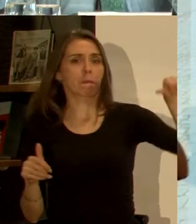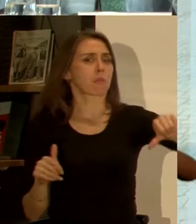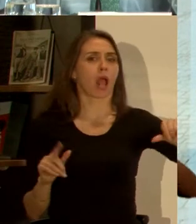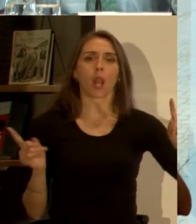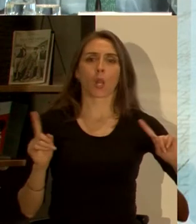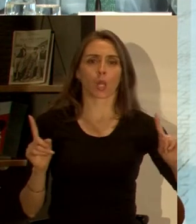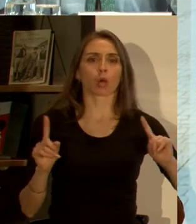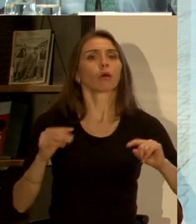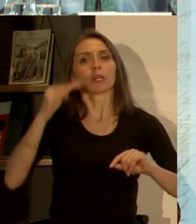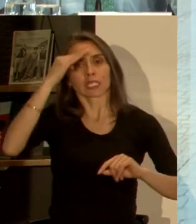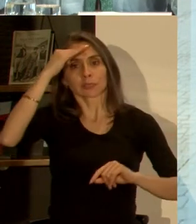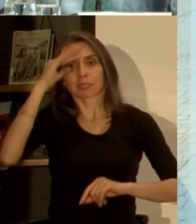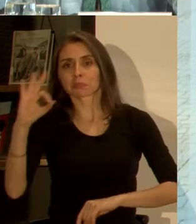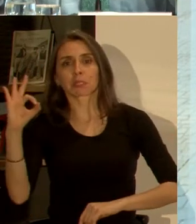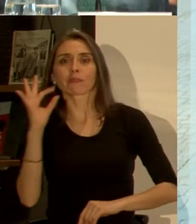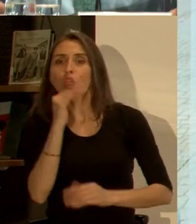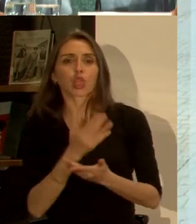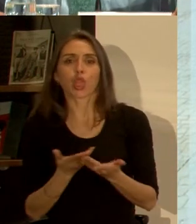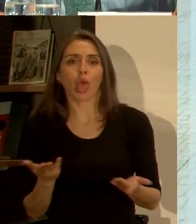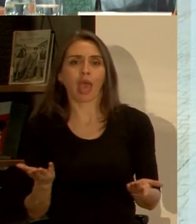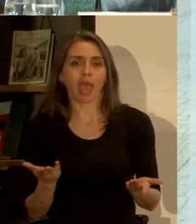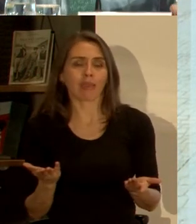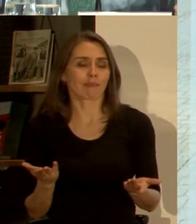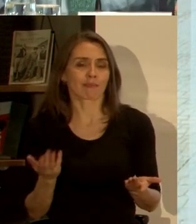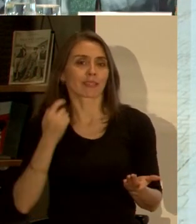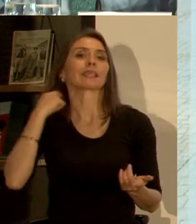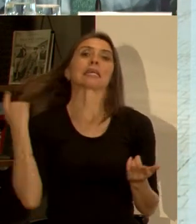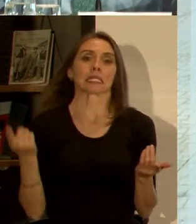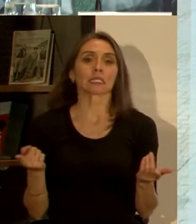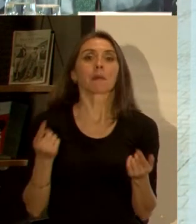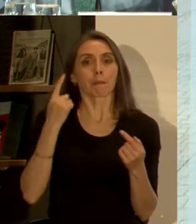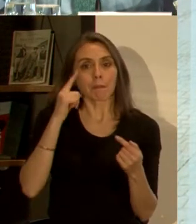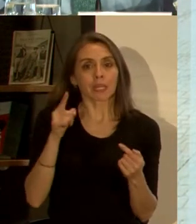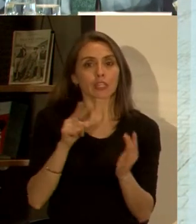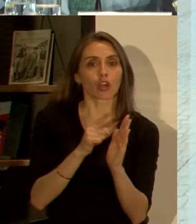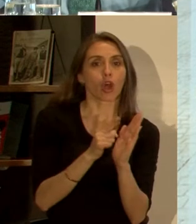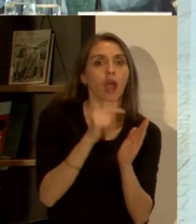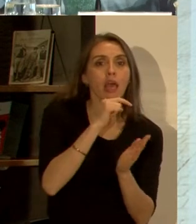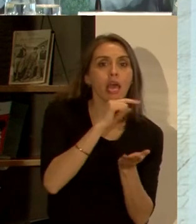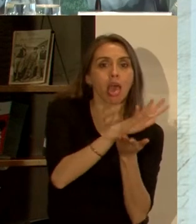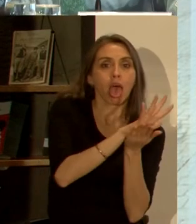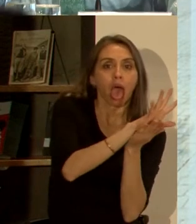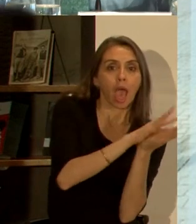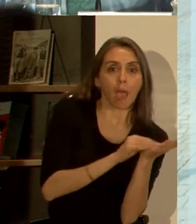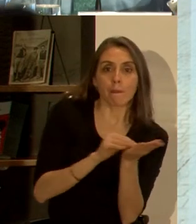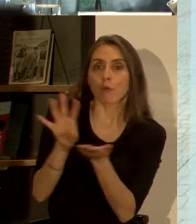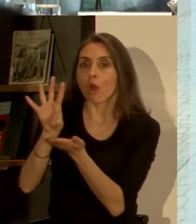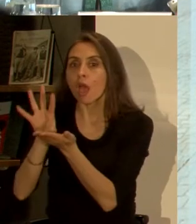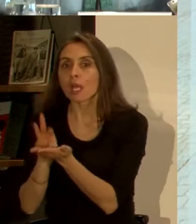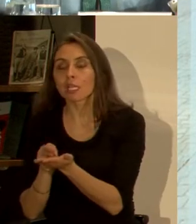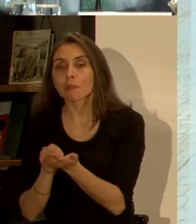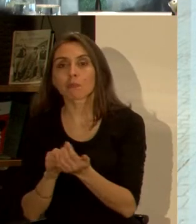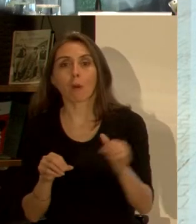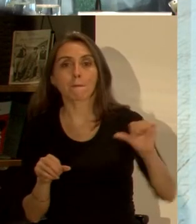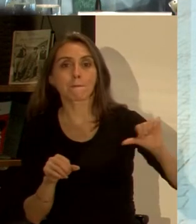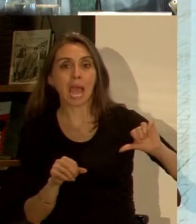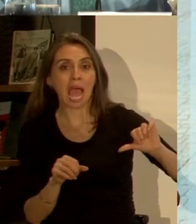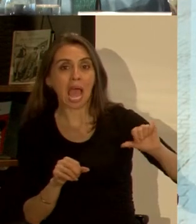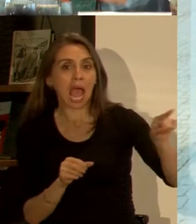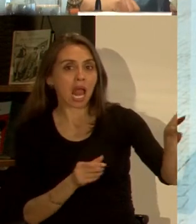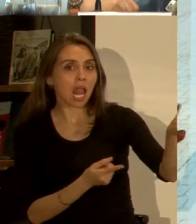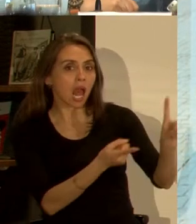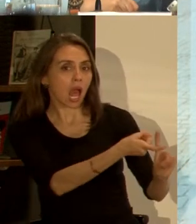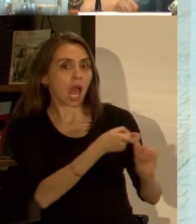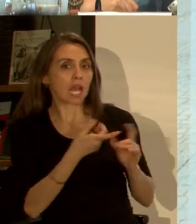o la experiencia perfecta. Eso no existe. Sin embargo, los ejemplos, y especialmente los malos ejemplos, son muy